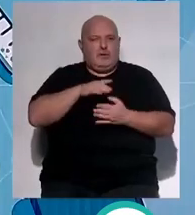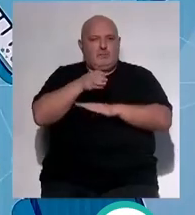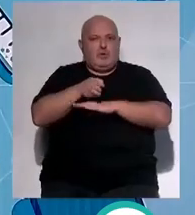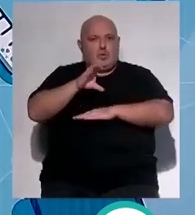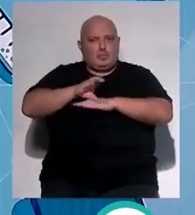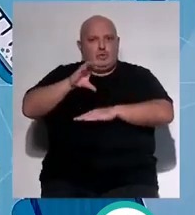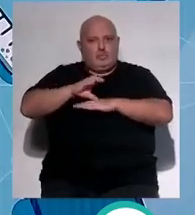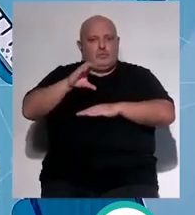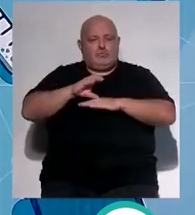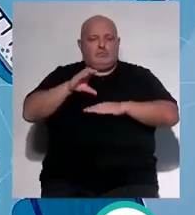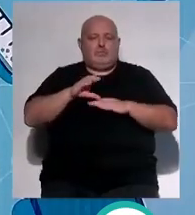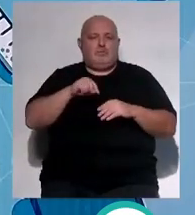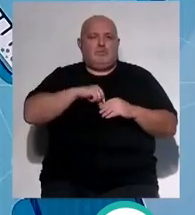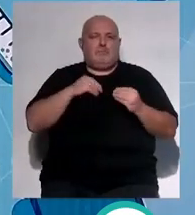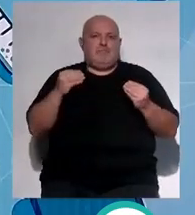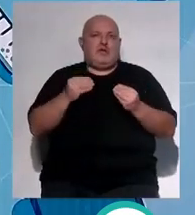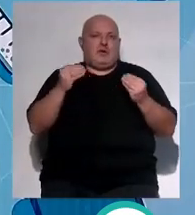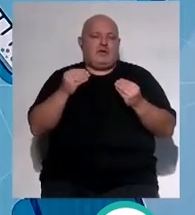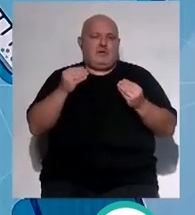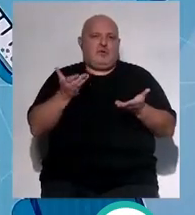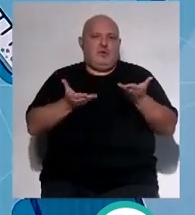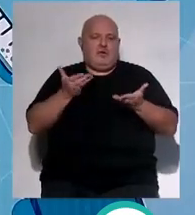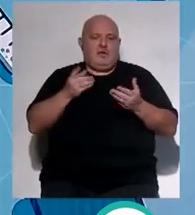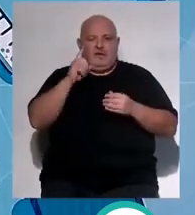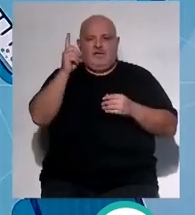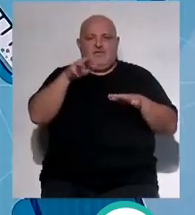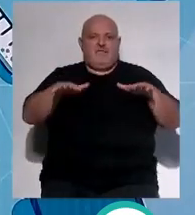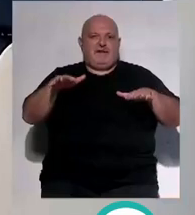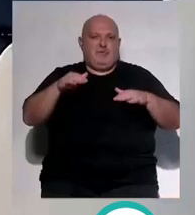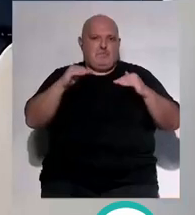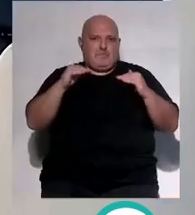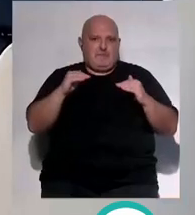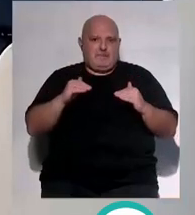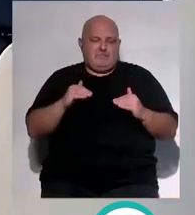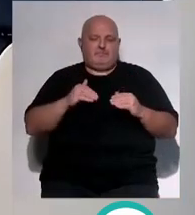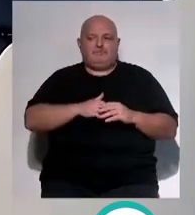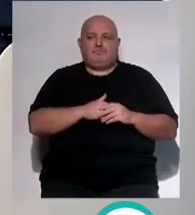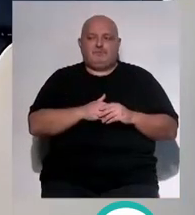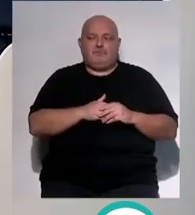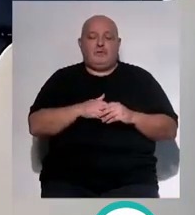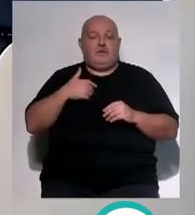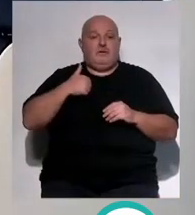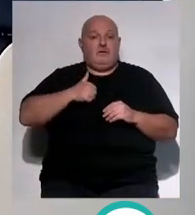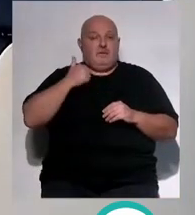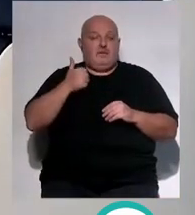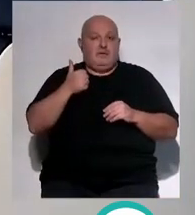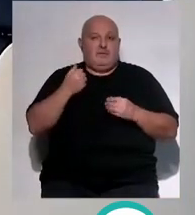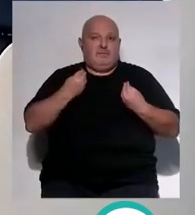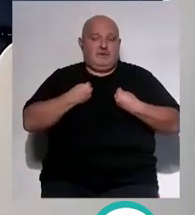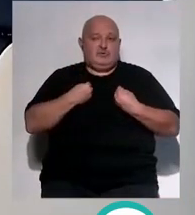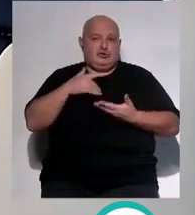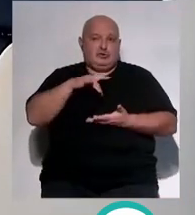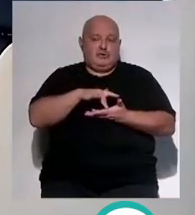vaya mejorando ostensiblemente con respecto al vértigo que presenta yo he tenido la ocasión de vivir